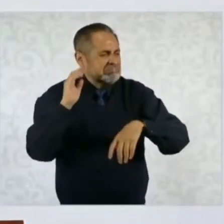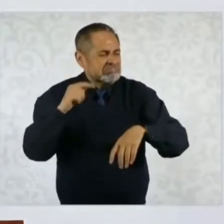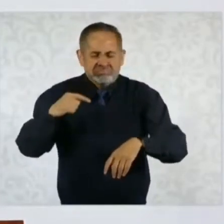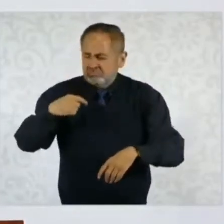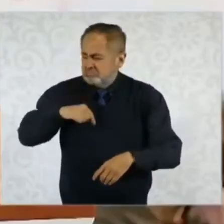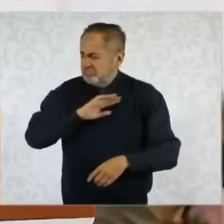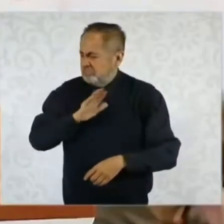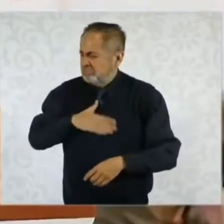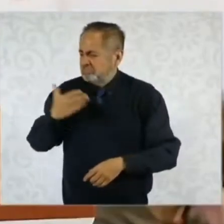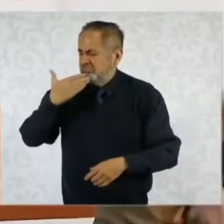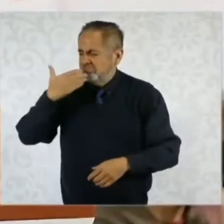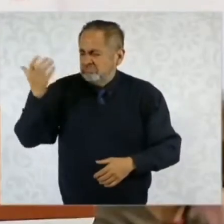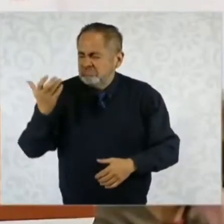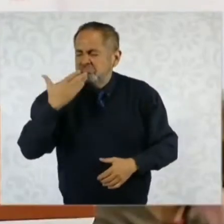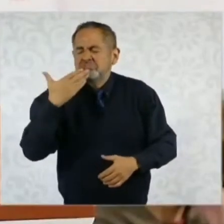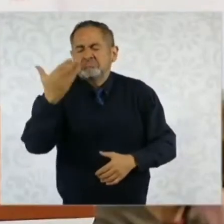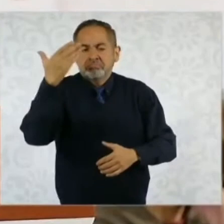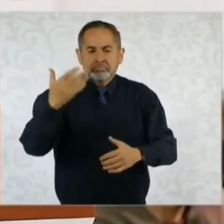Imagínense,